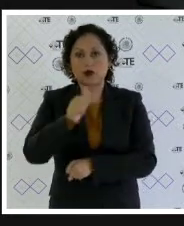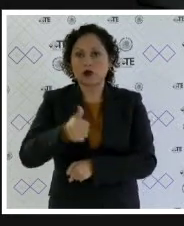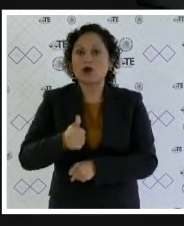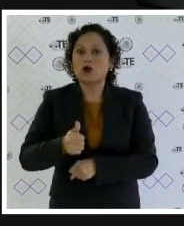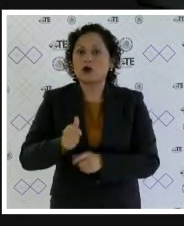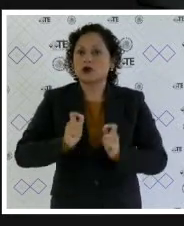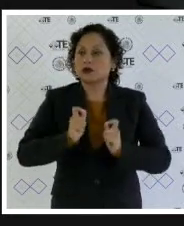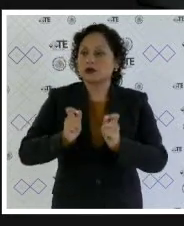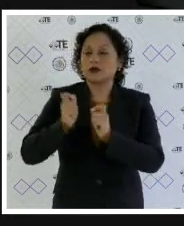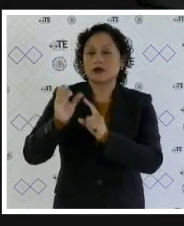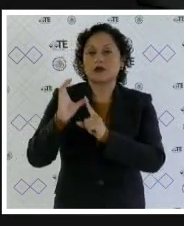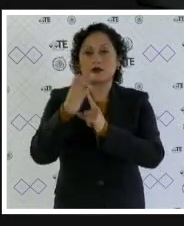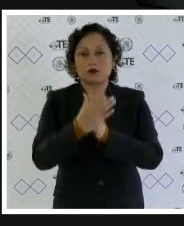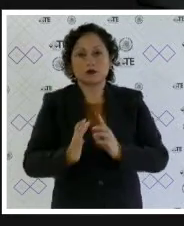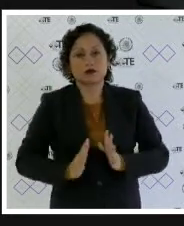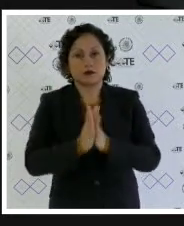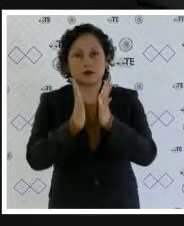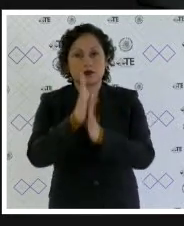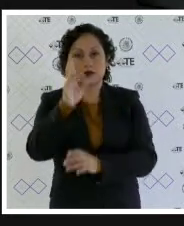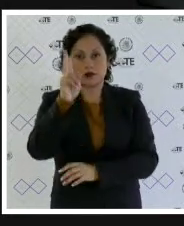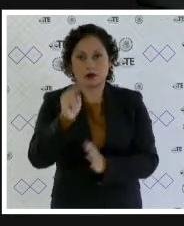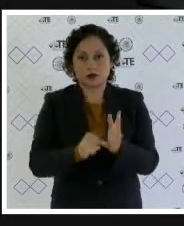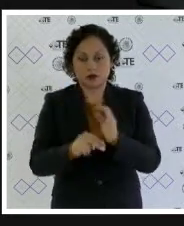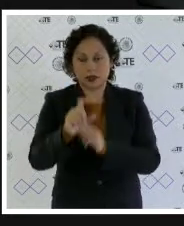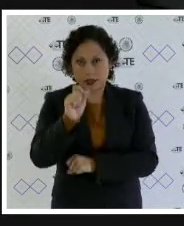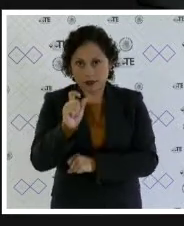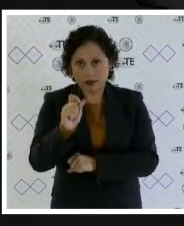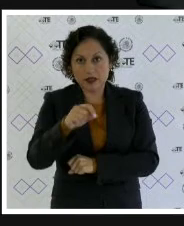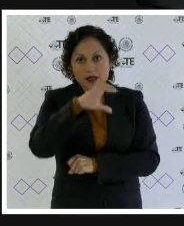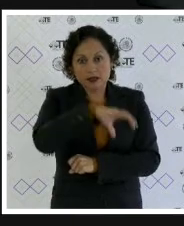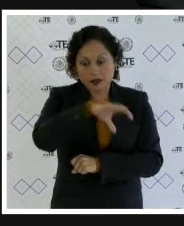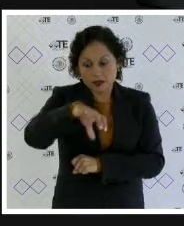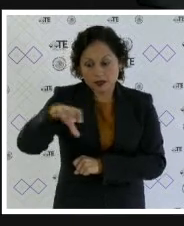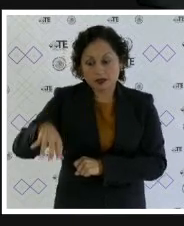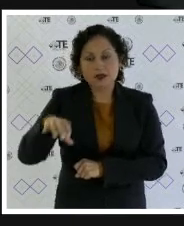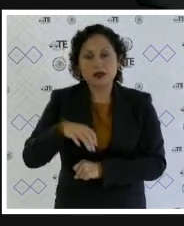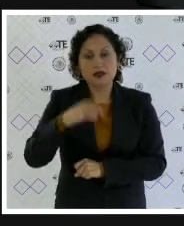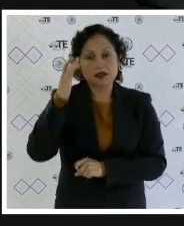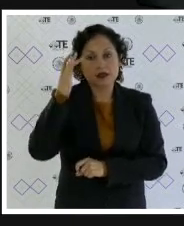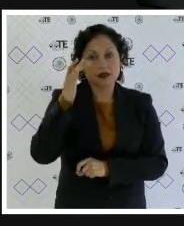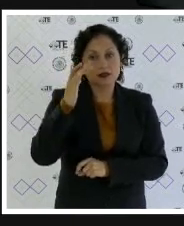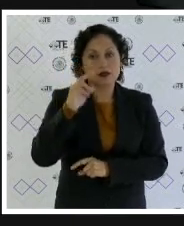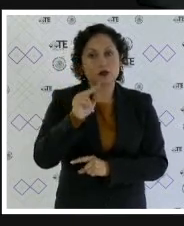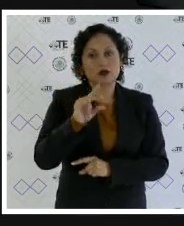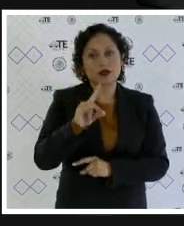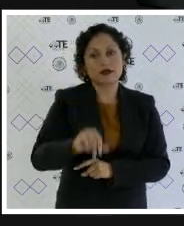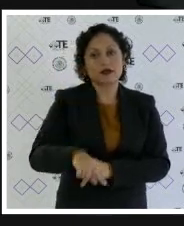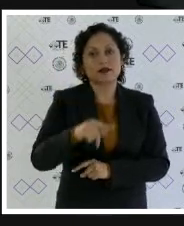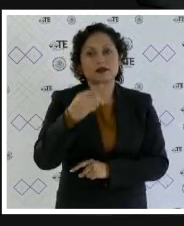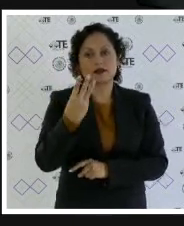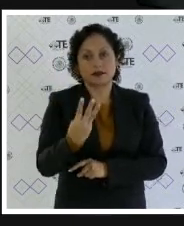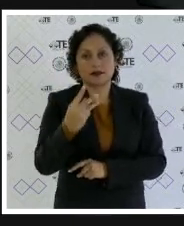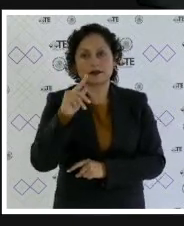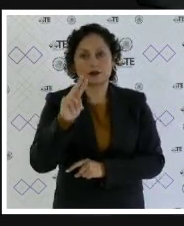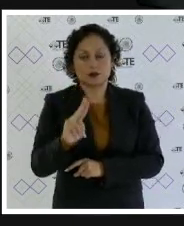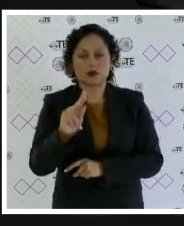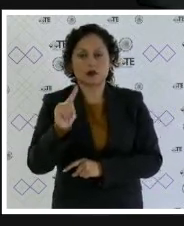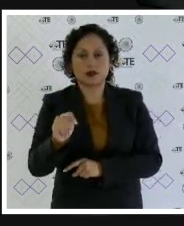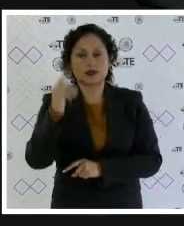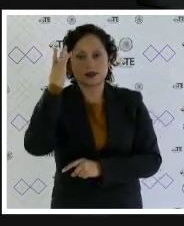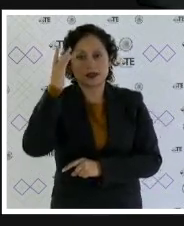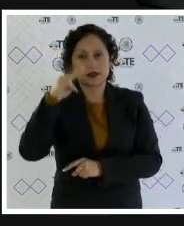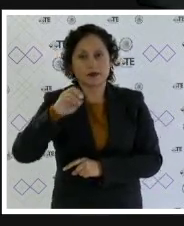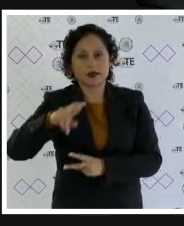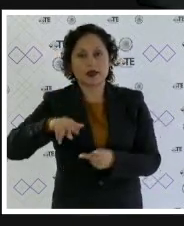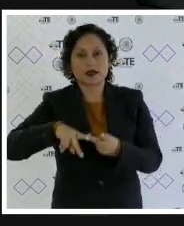comisiones de participación comunitaria 2020 de las unidades territoriales unidad UT Santa María unidad habitacional